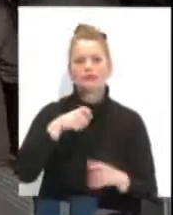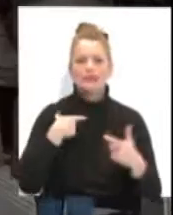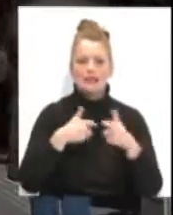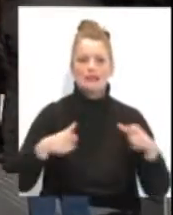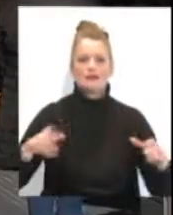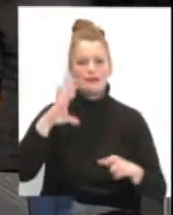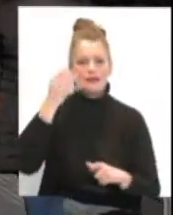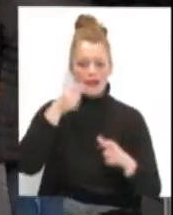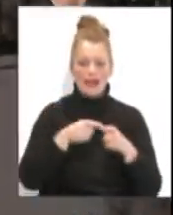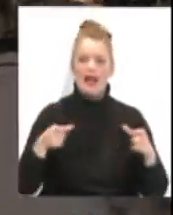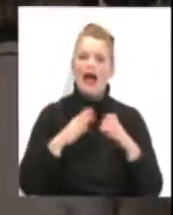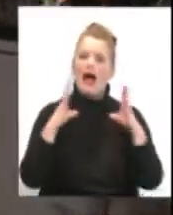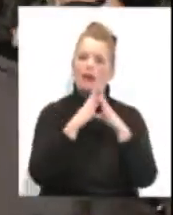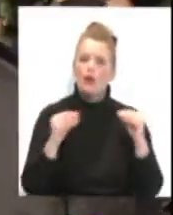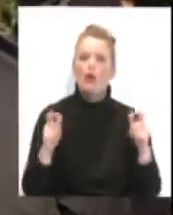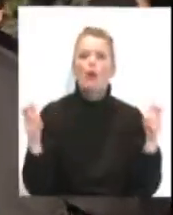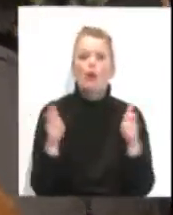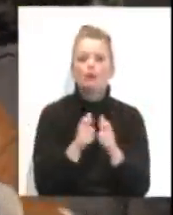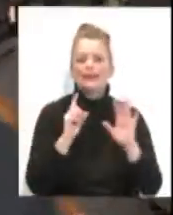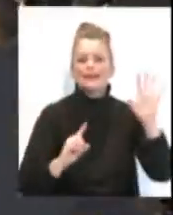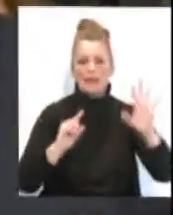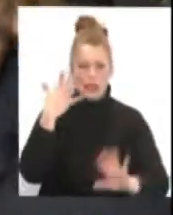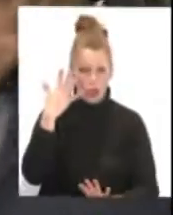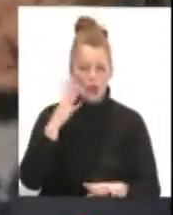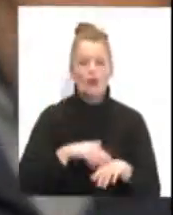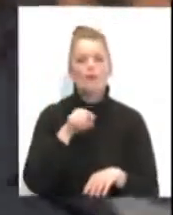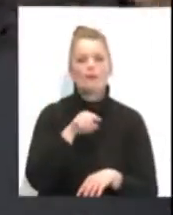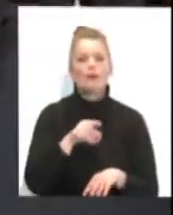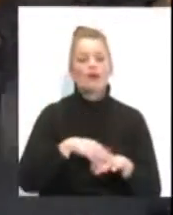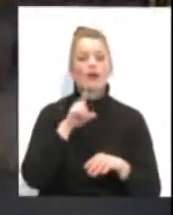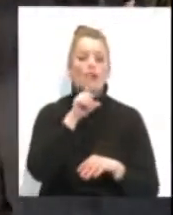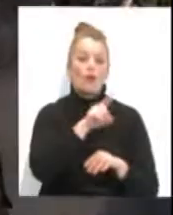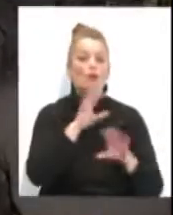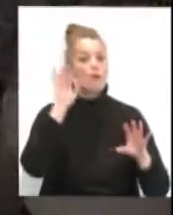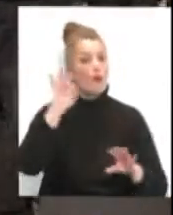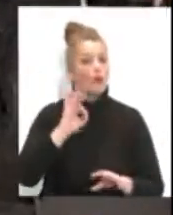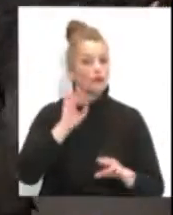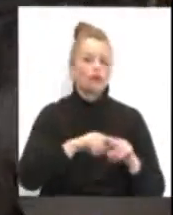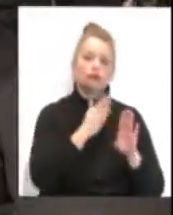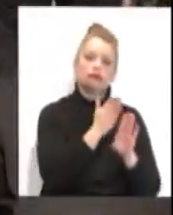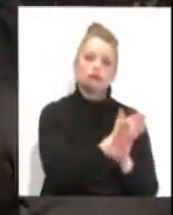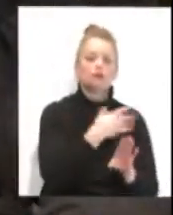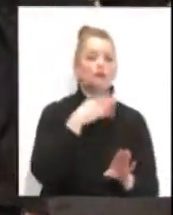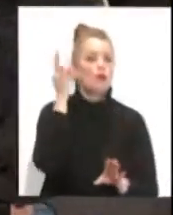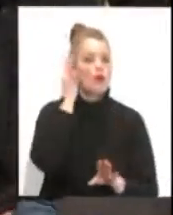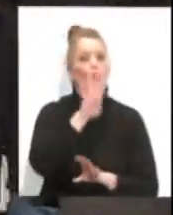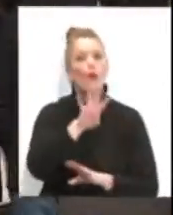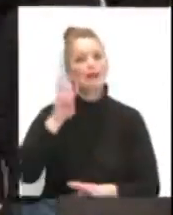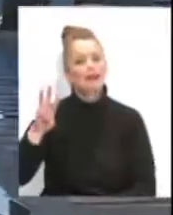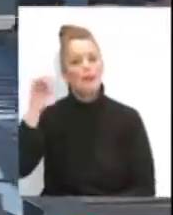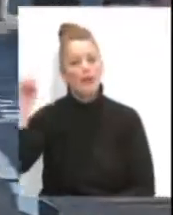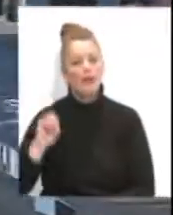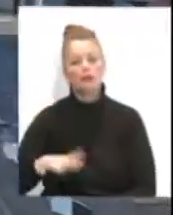la tarjeta Andalucía Junta 65. De ellas, el 57% son mujeres y el 43%,